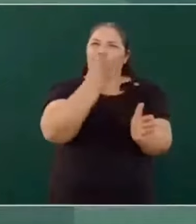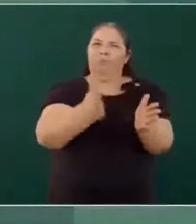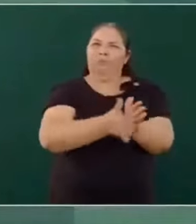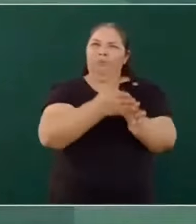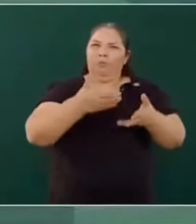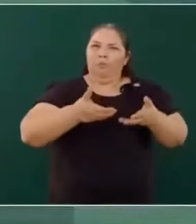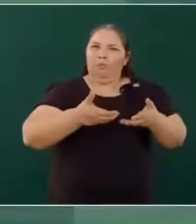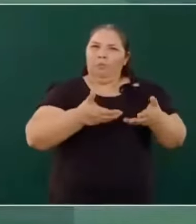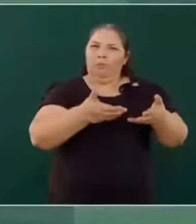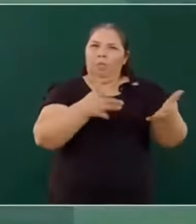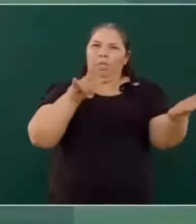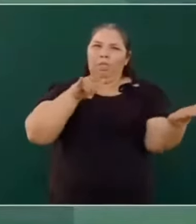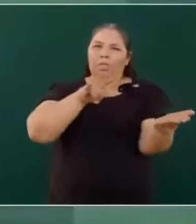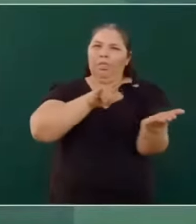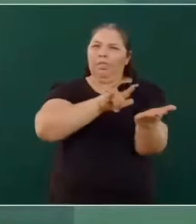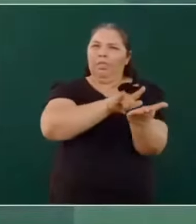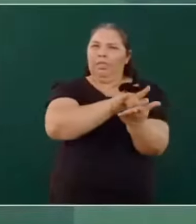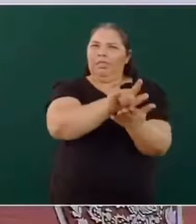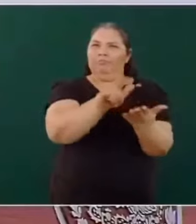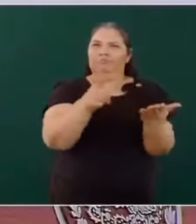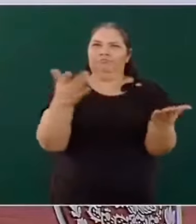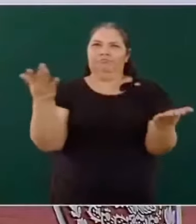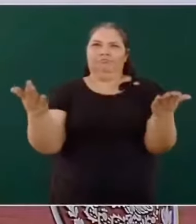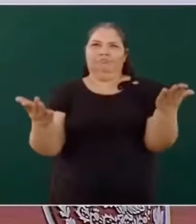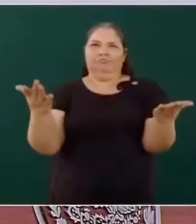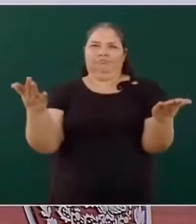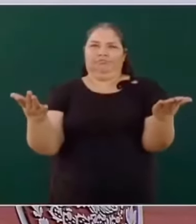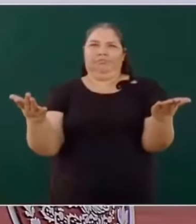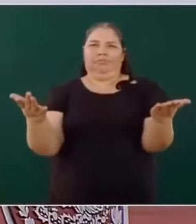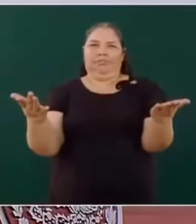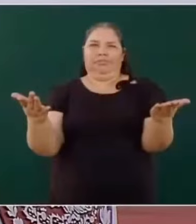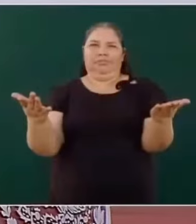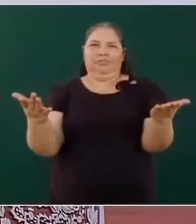aeropuerto? Pero no sólo eso,